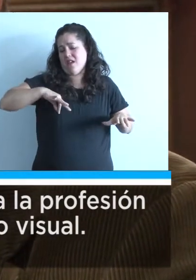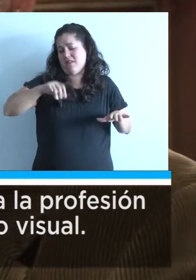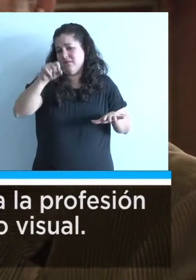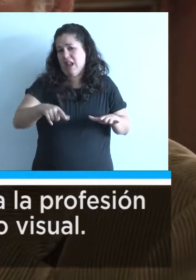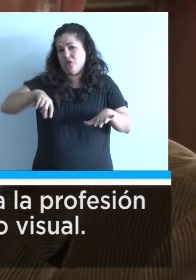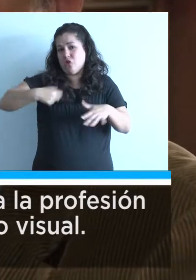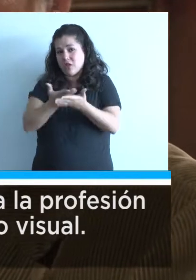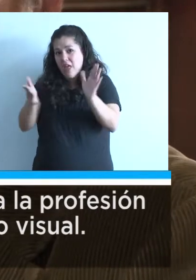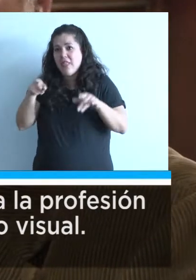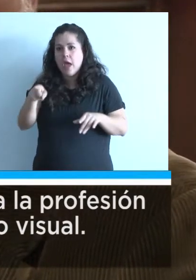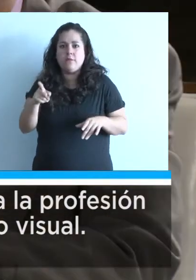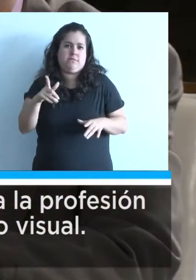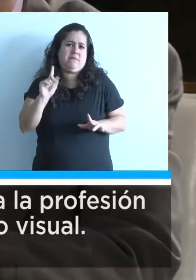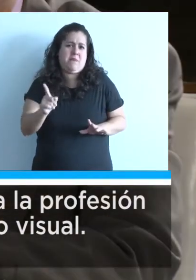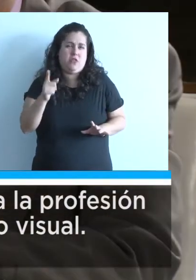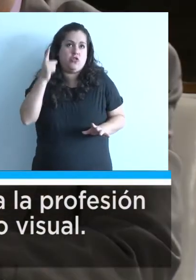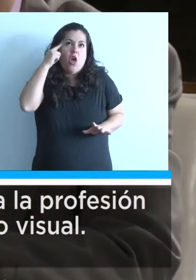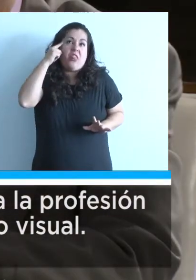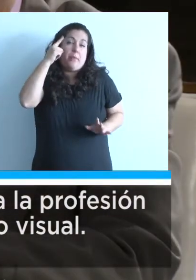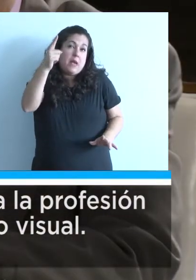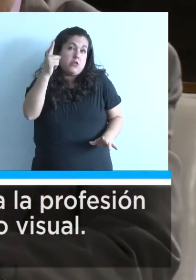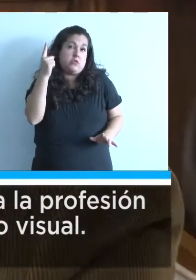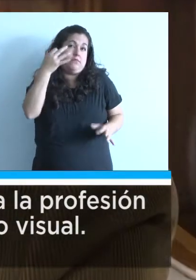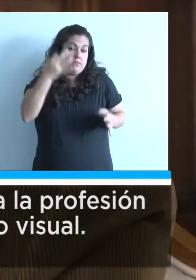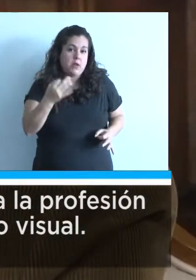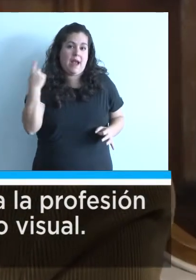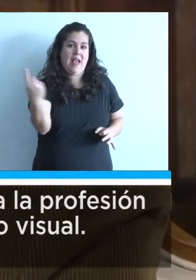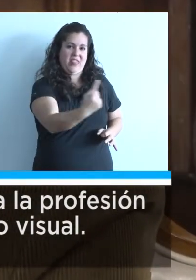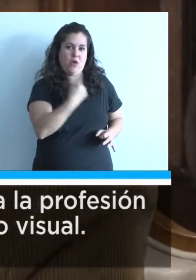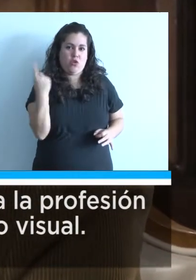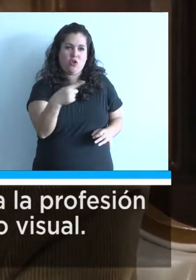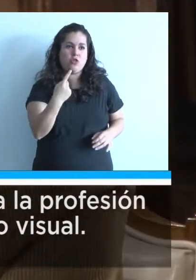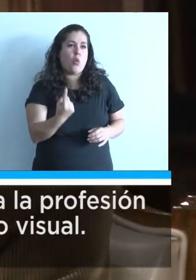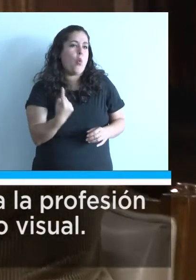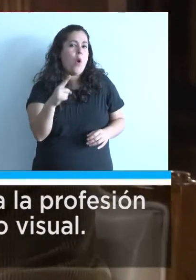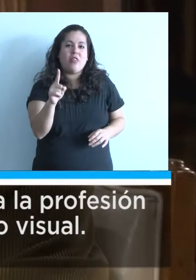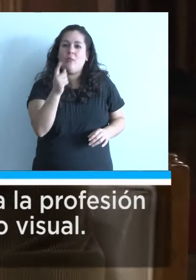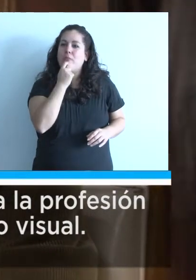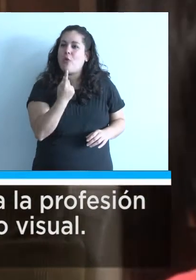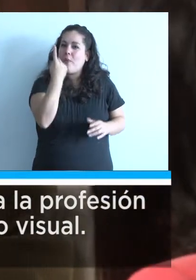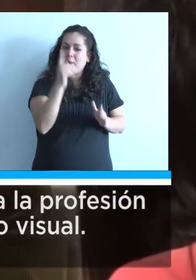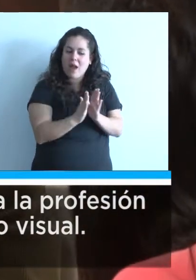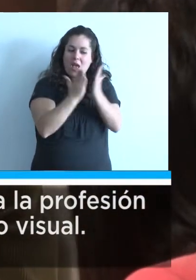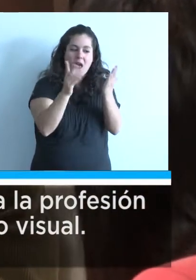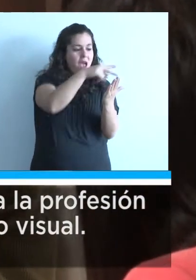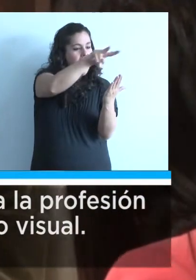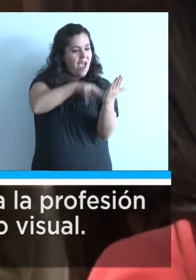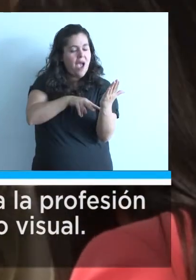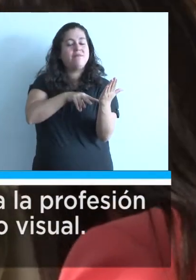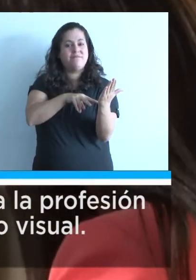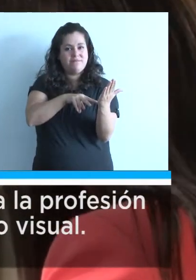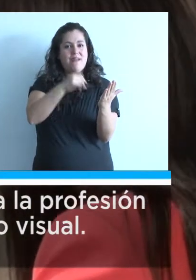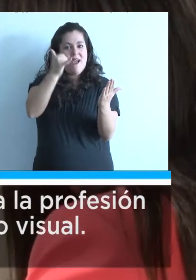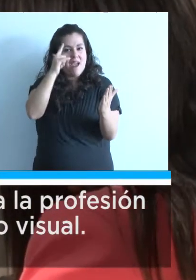conjunto y yo diría en cada una de las nuestras, desde que leemos la primer poesía o la primer novela, o no la